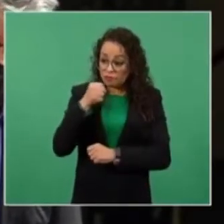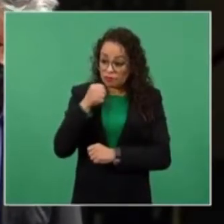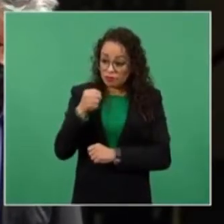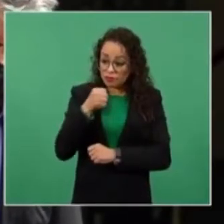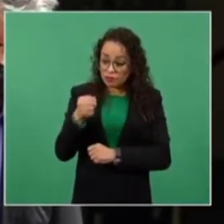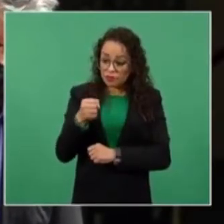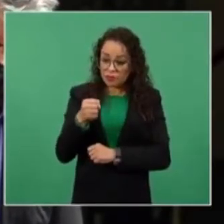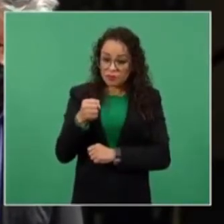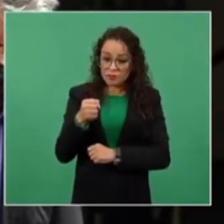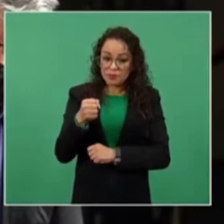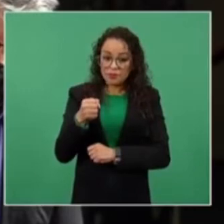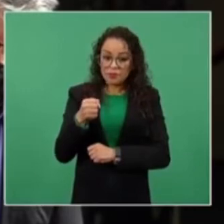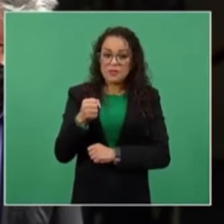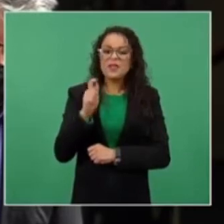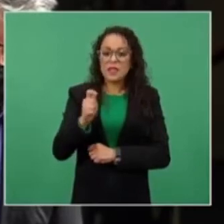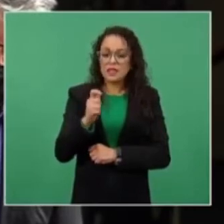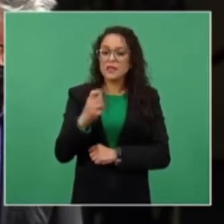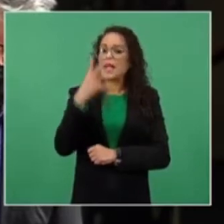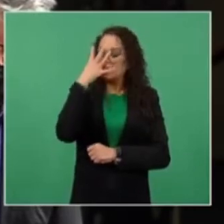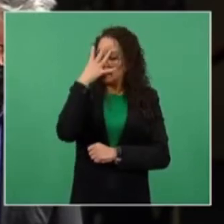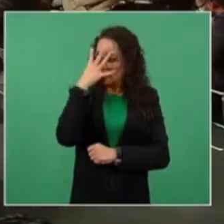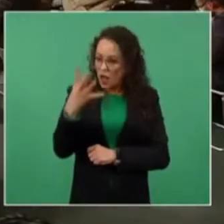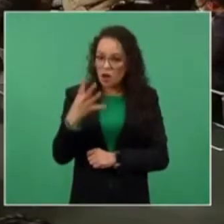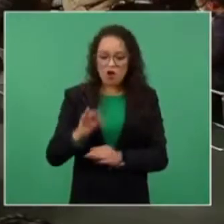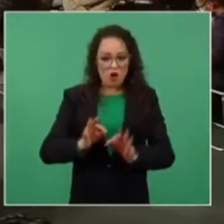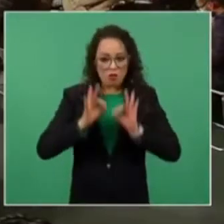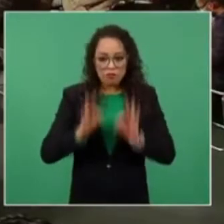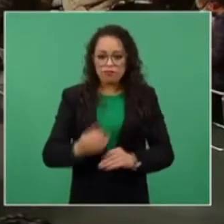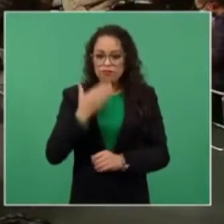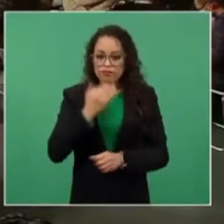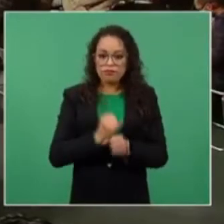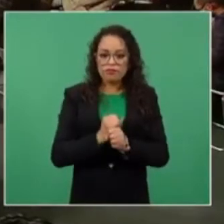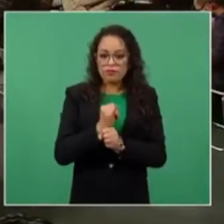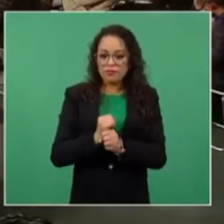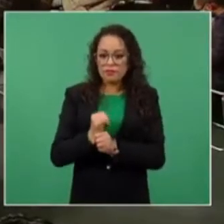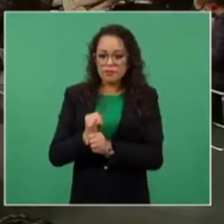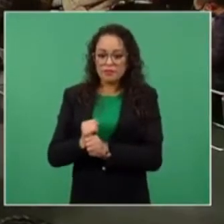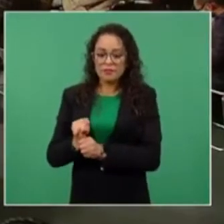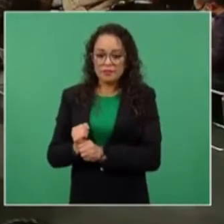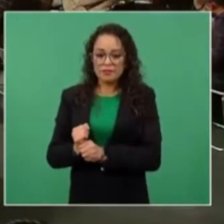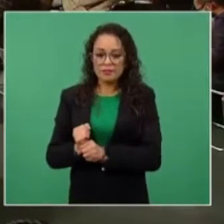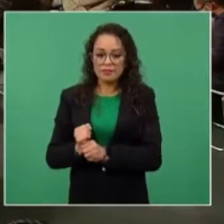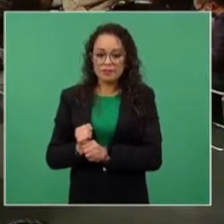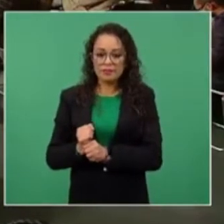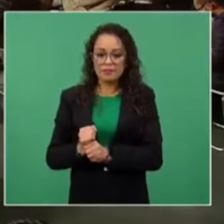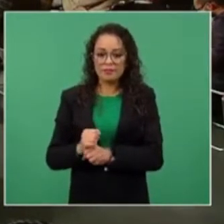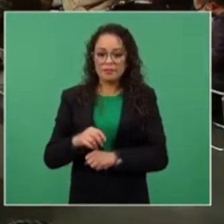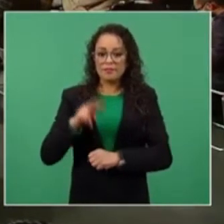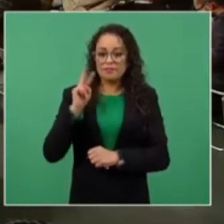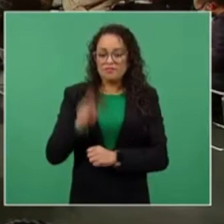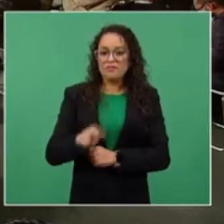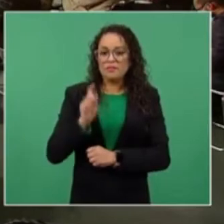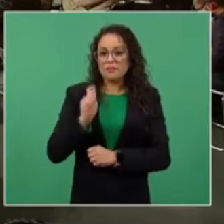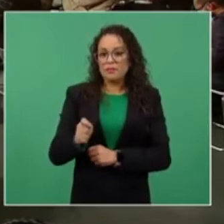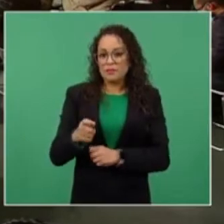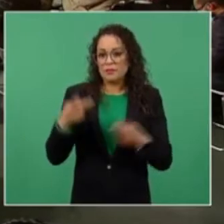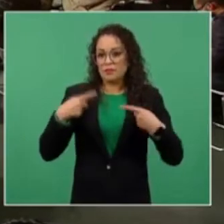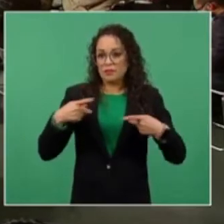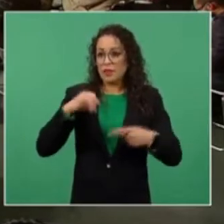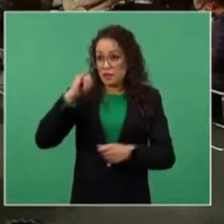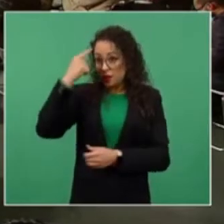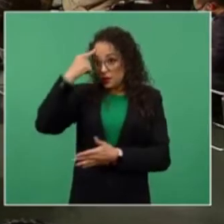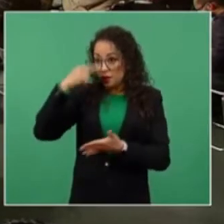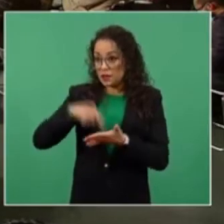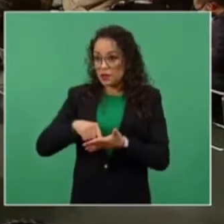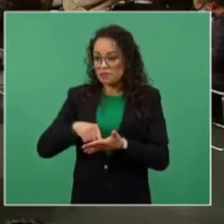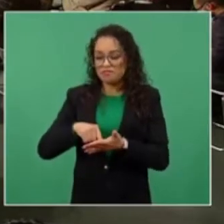pero el periodismo serio de investigación es nuestra credibilidad. Y yo vine aquí de la manera